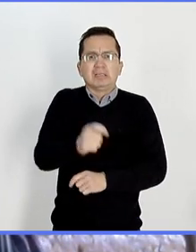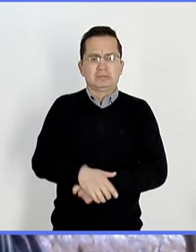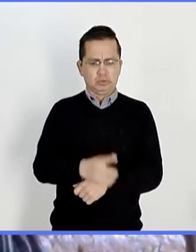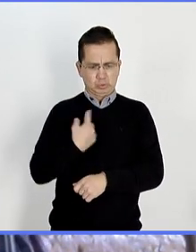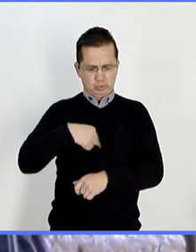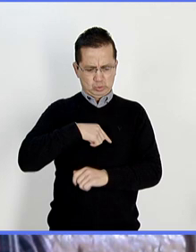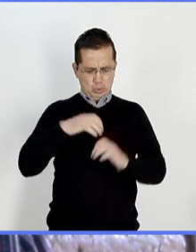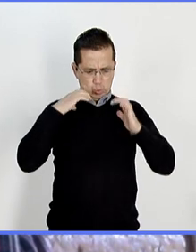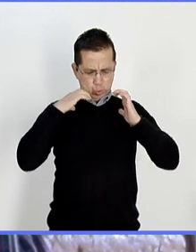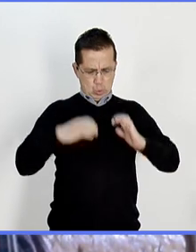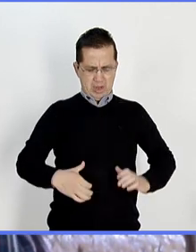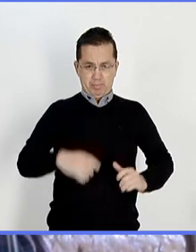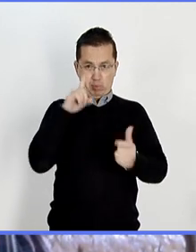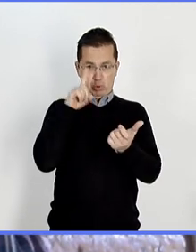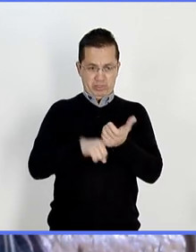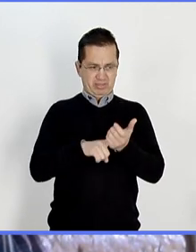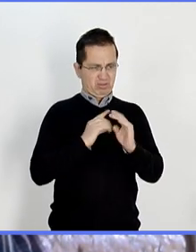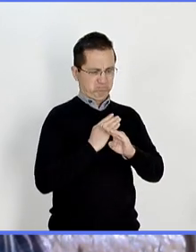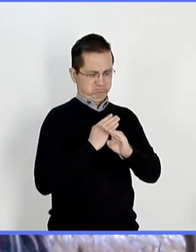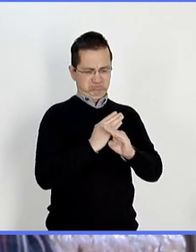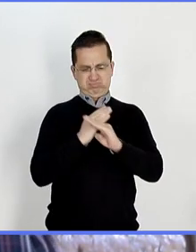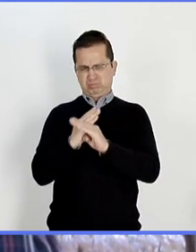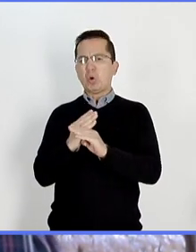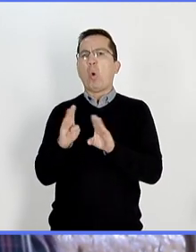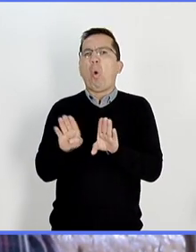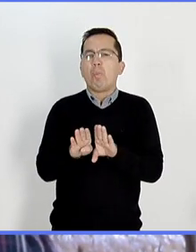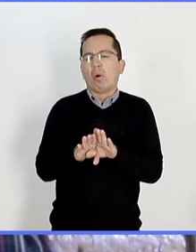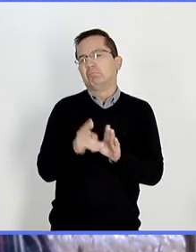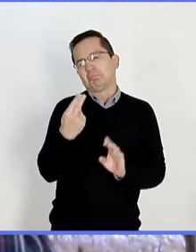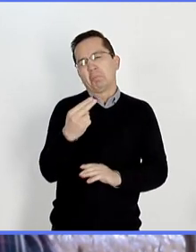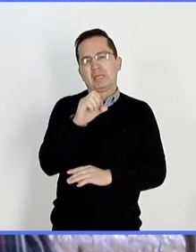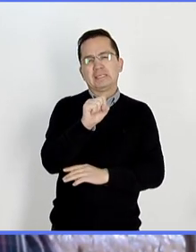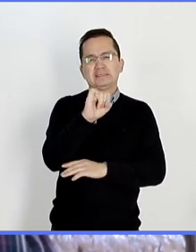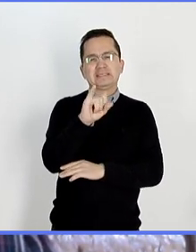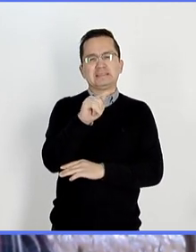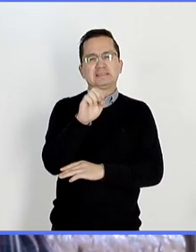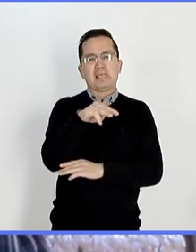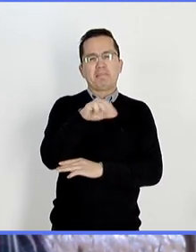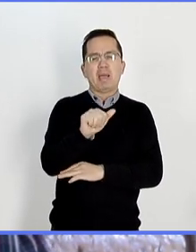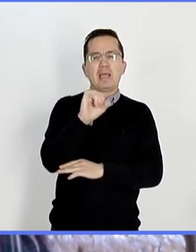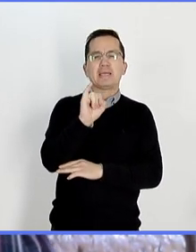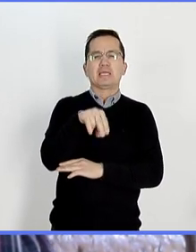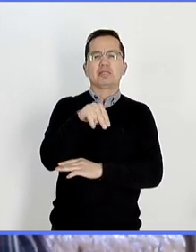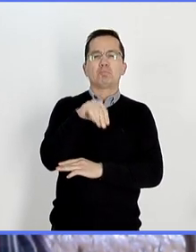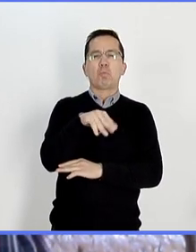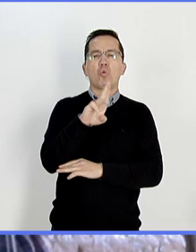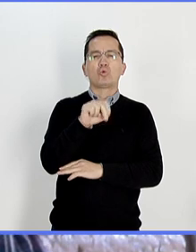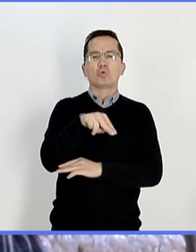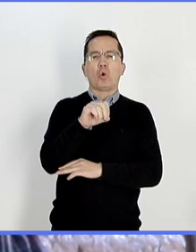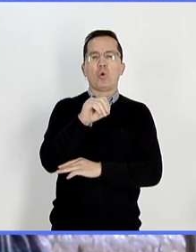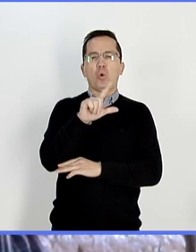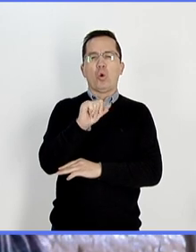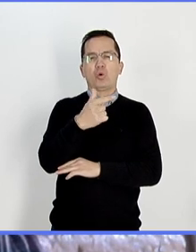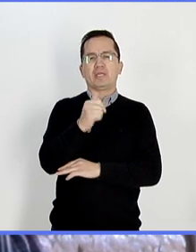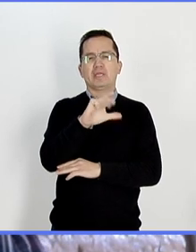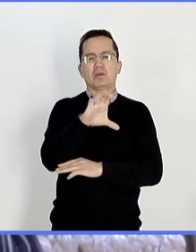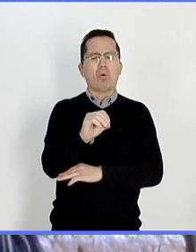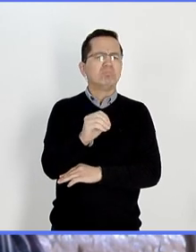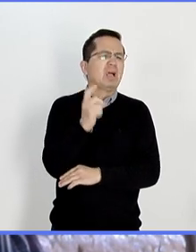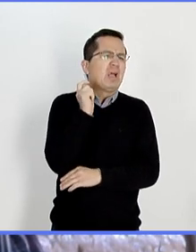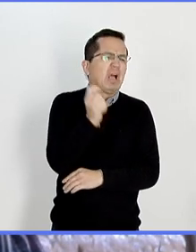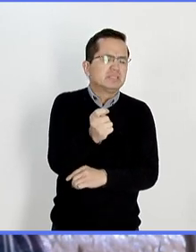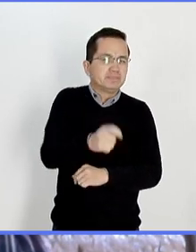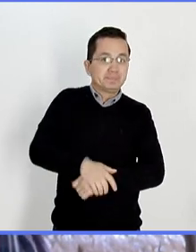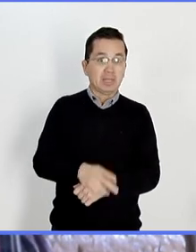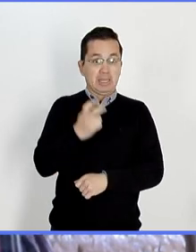inmunológico? Bueno, ya hemos visto y comentado que el sistema inmunológico es una parte de nuestro